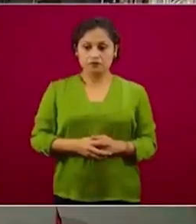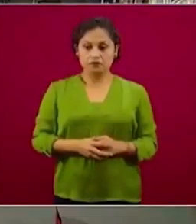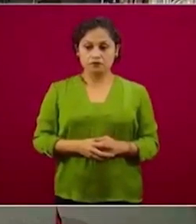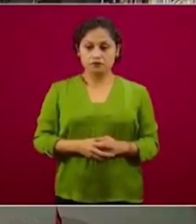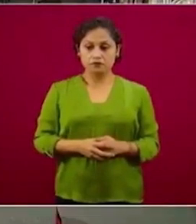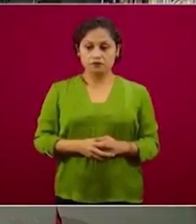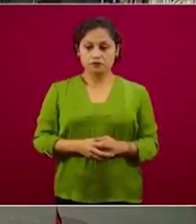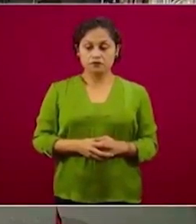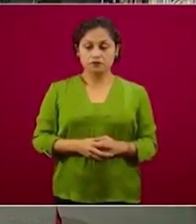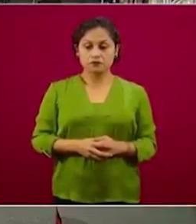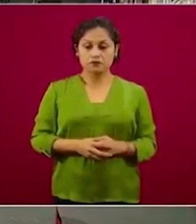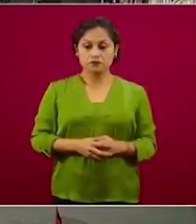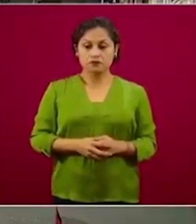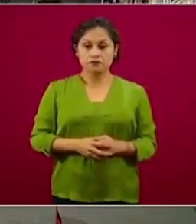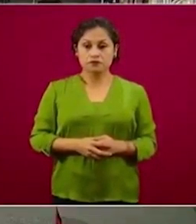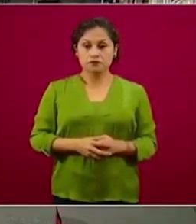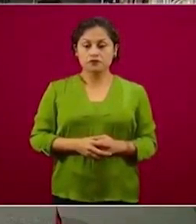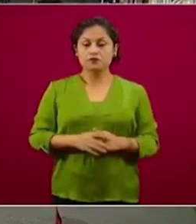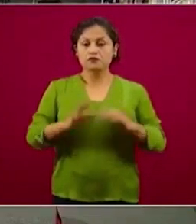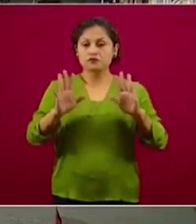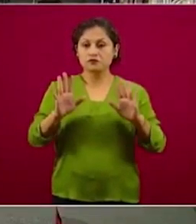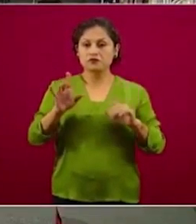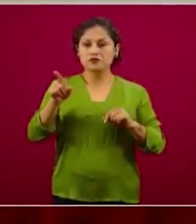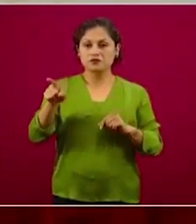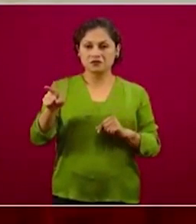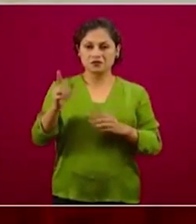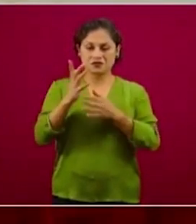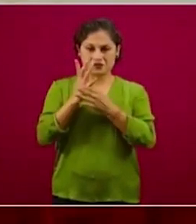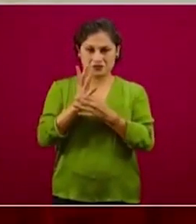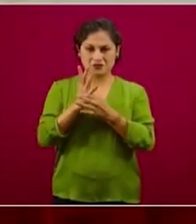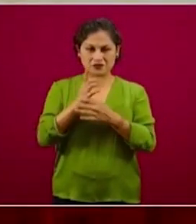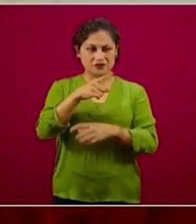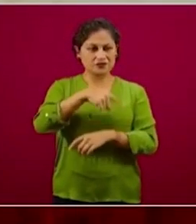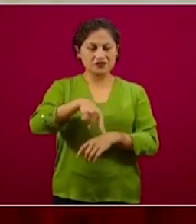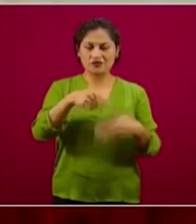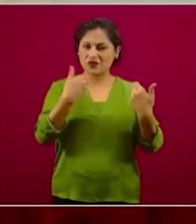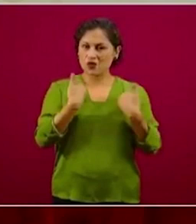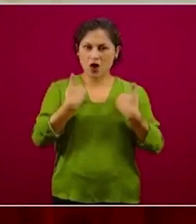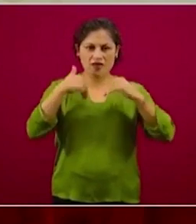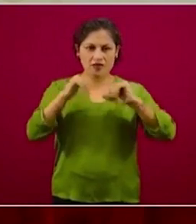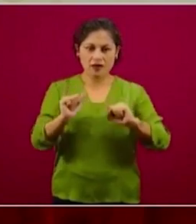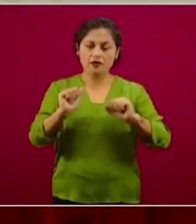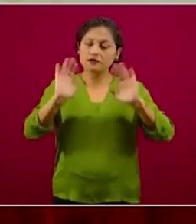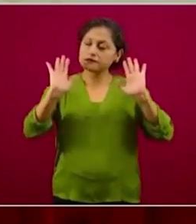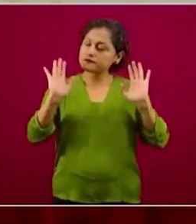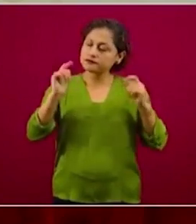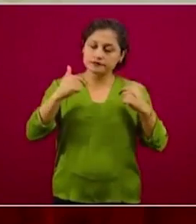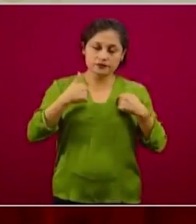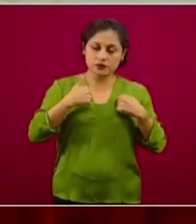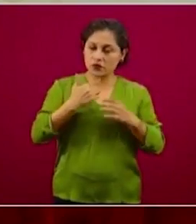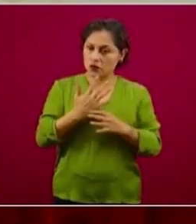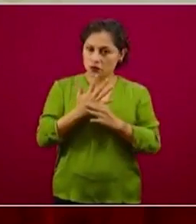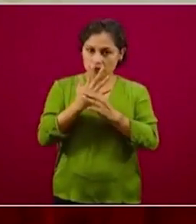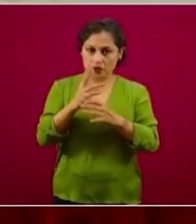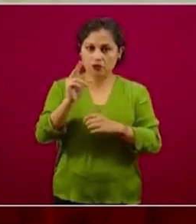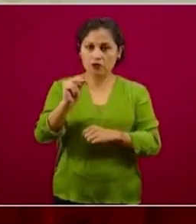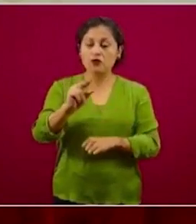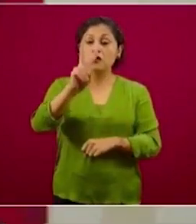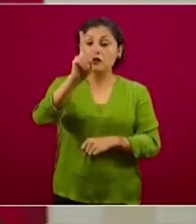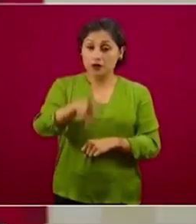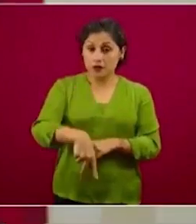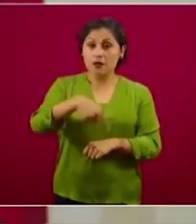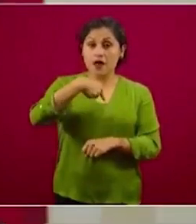Yo no diría necesariamente que no entiendan y aquí quiero hacer un reconocimiento y un señalamiento de agradecimiento a la